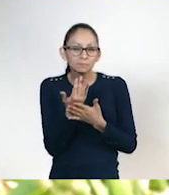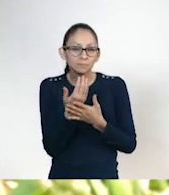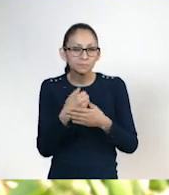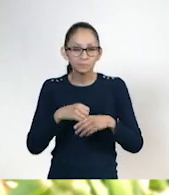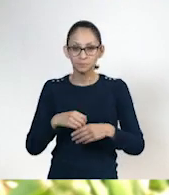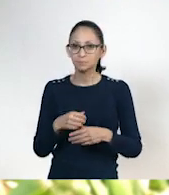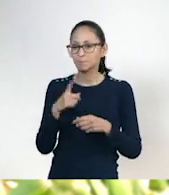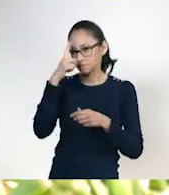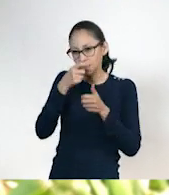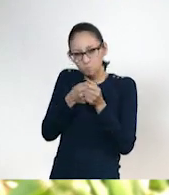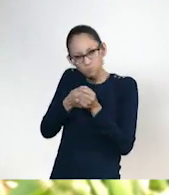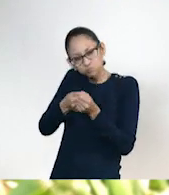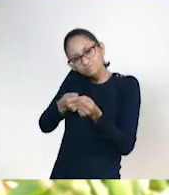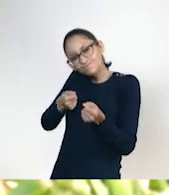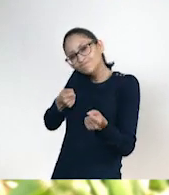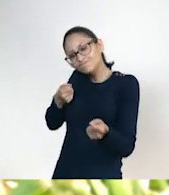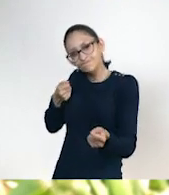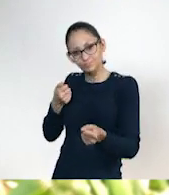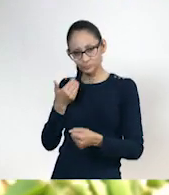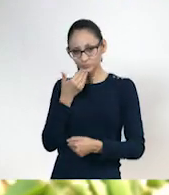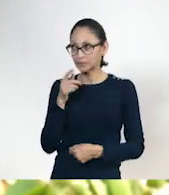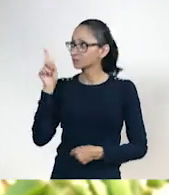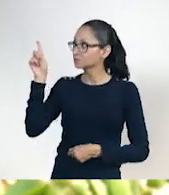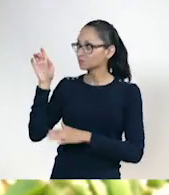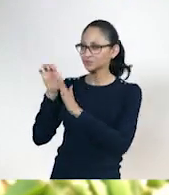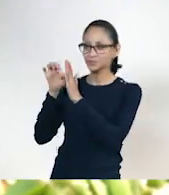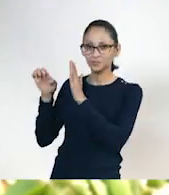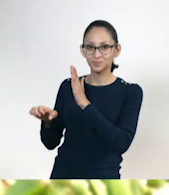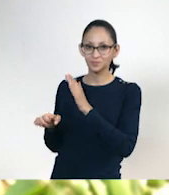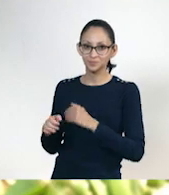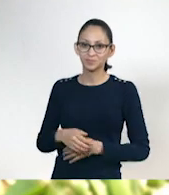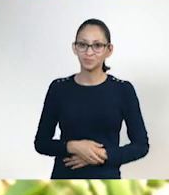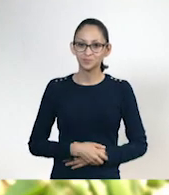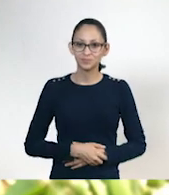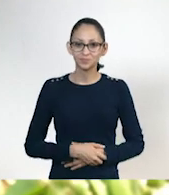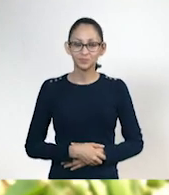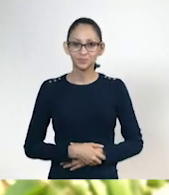Para poder estirar. Y vamos hacia abajo.